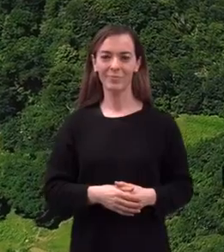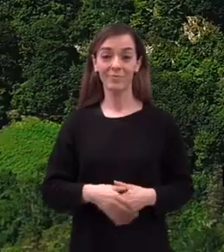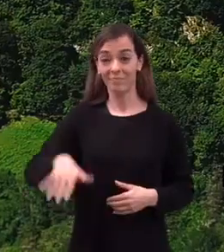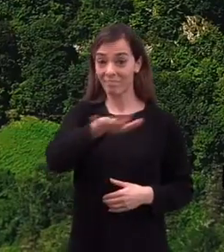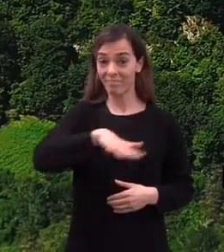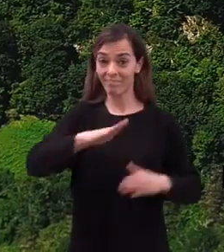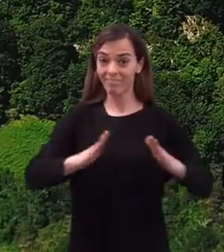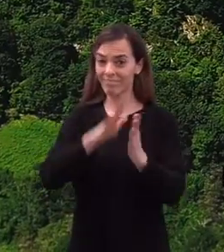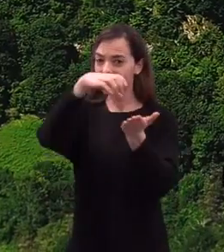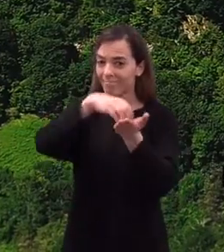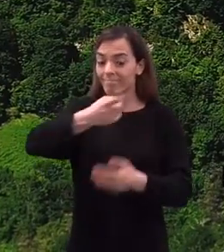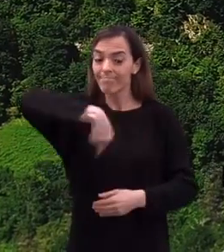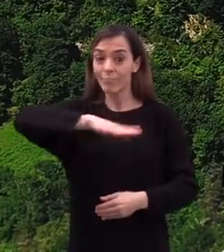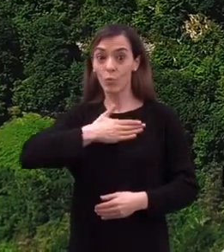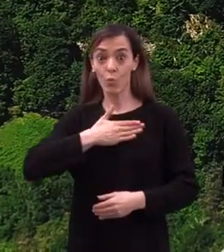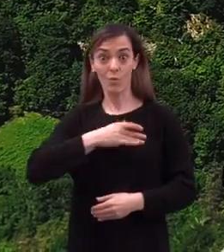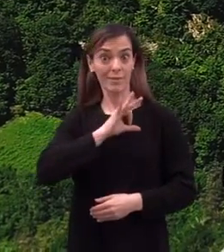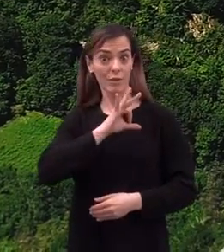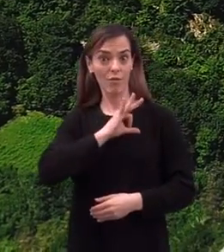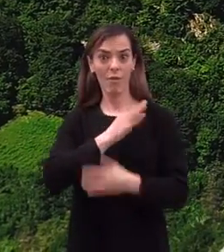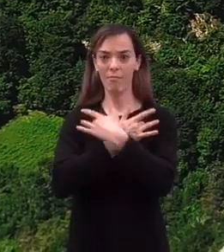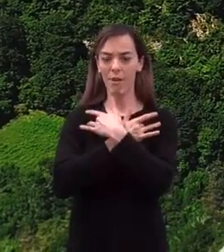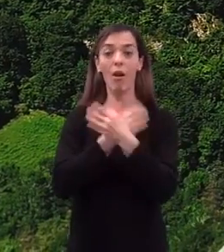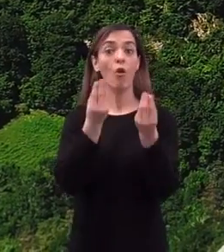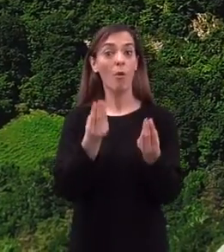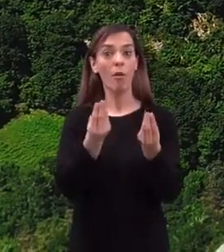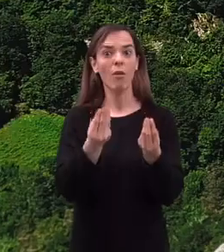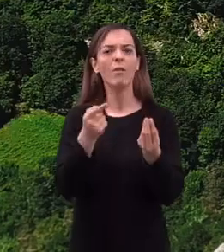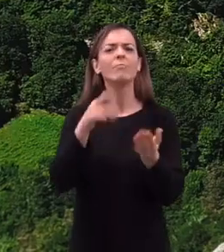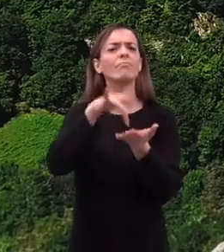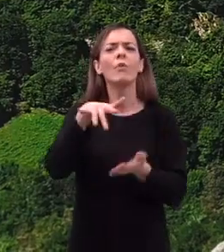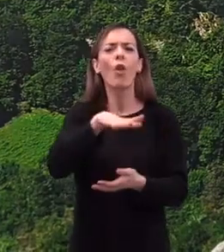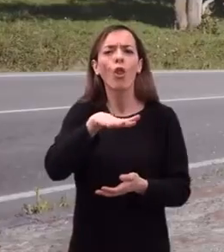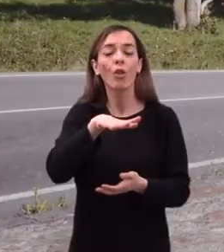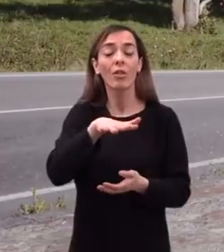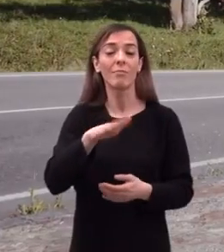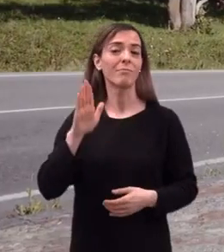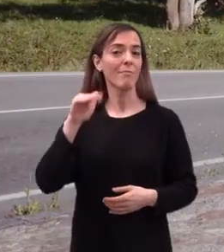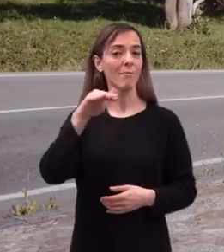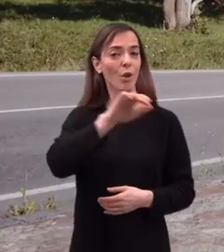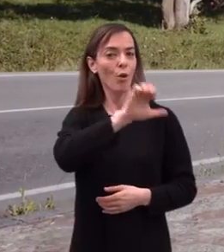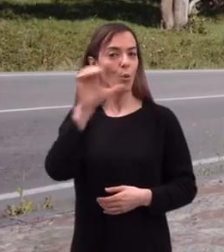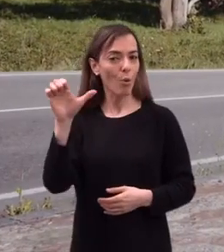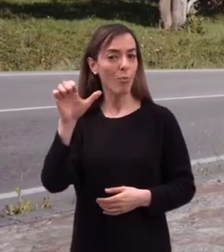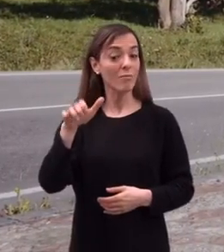El santuario de Nuestra Señora de Covadonga se encuentra en el corazón de los picos de Europa.